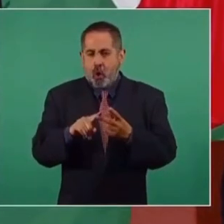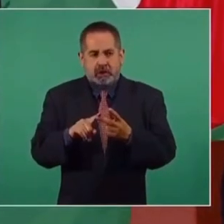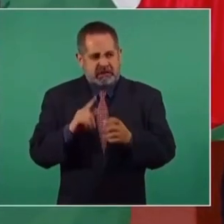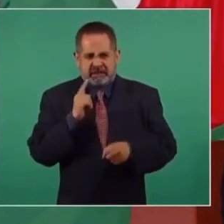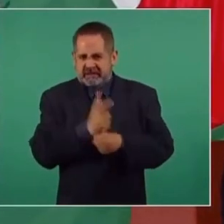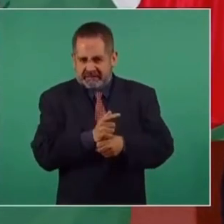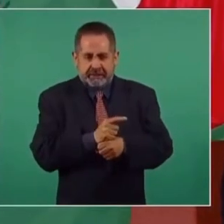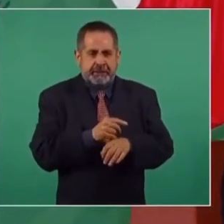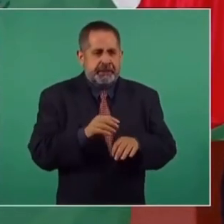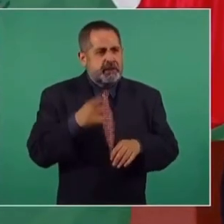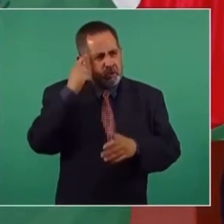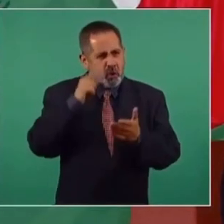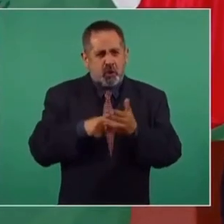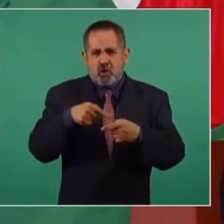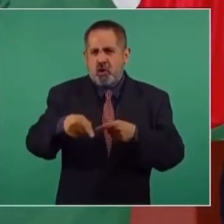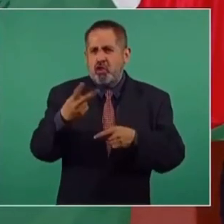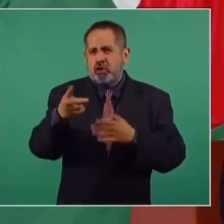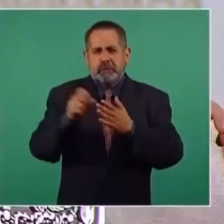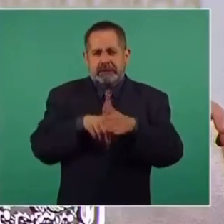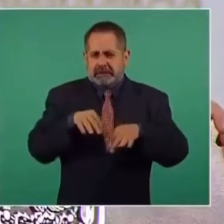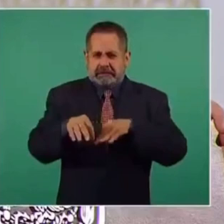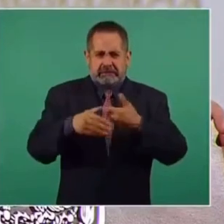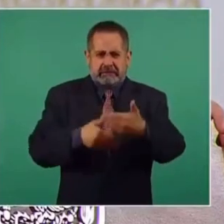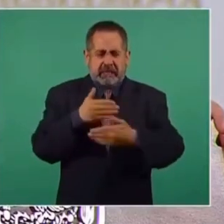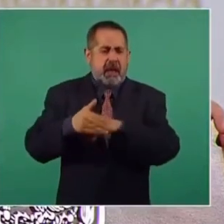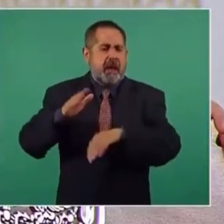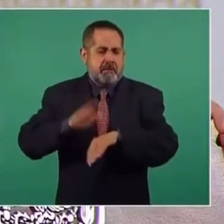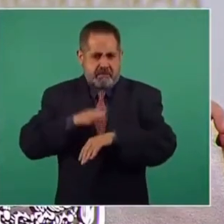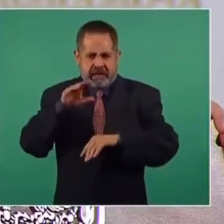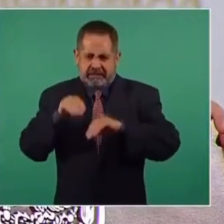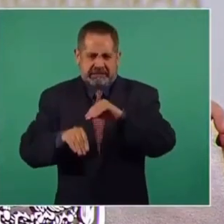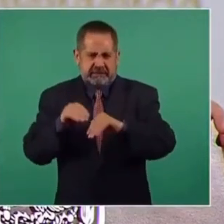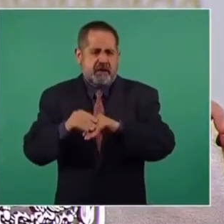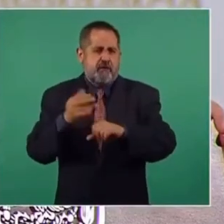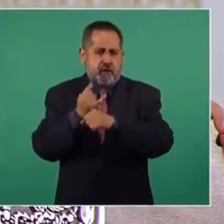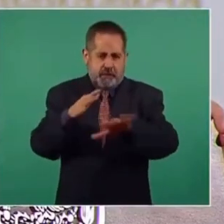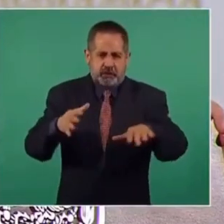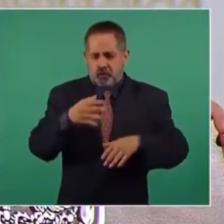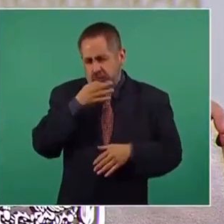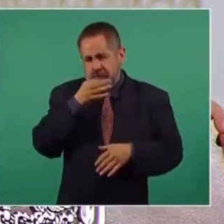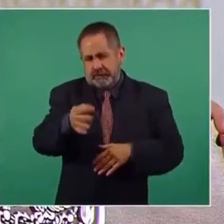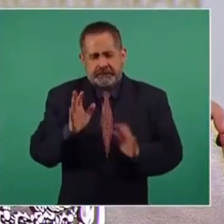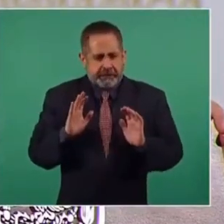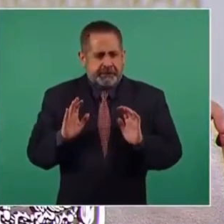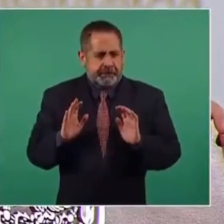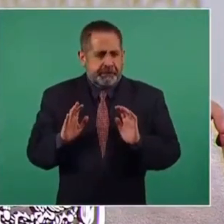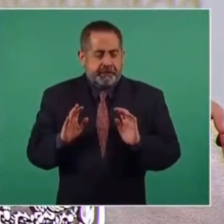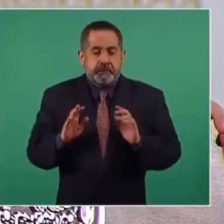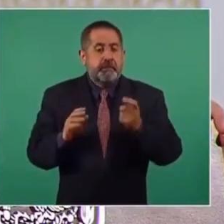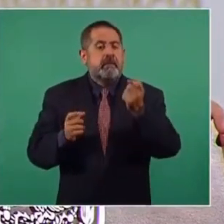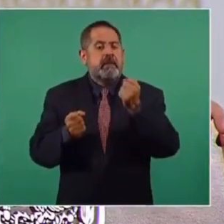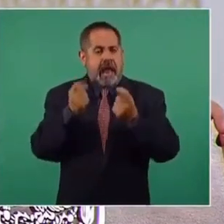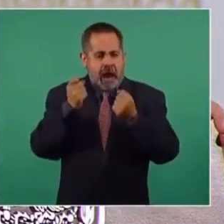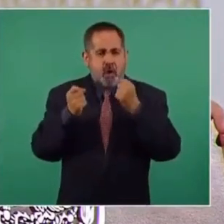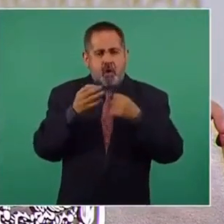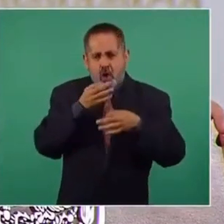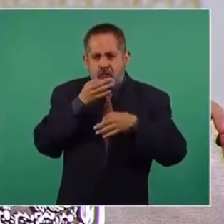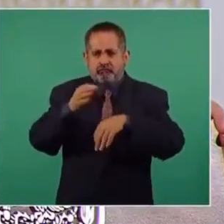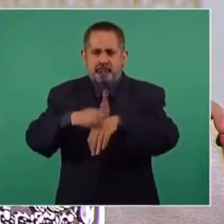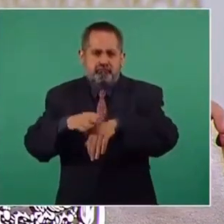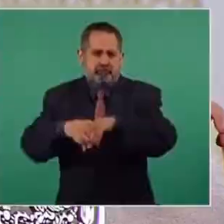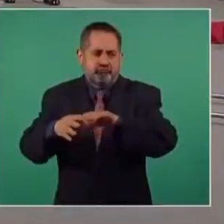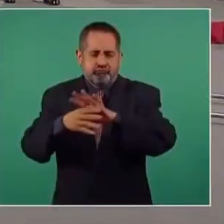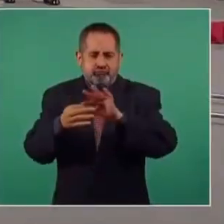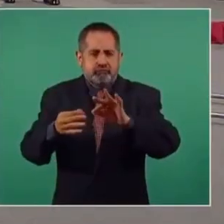eso, yo creo que en un par de meses ya tenemos mayor información, que alguna se les podría comunicar,